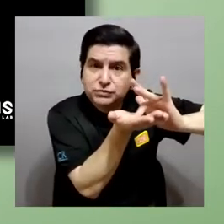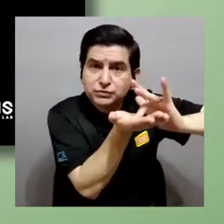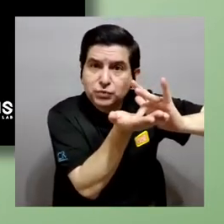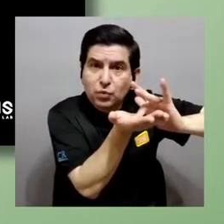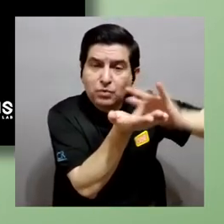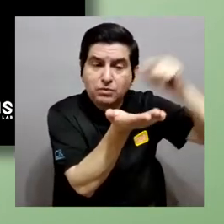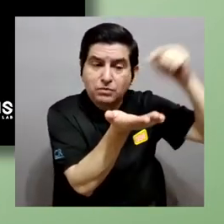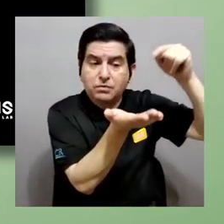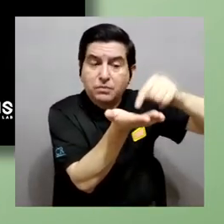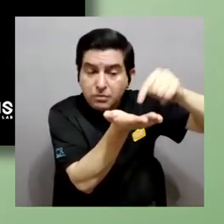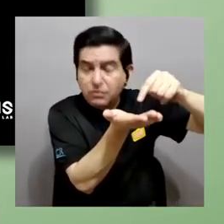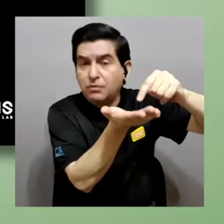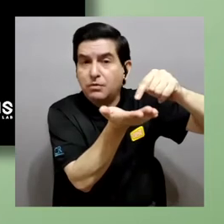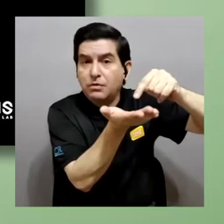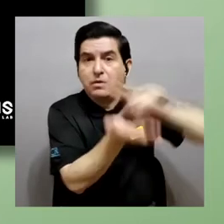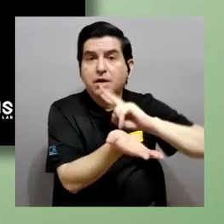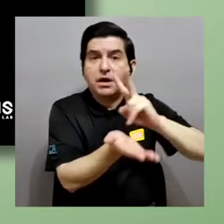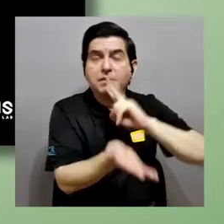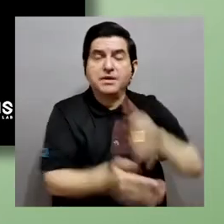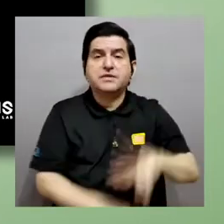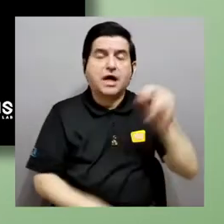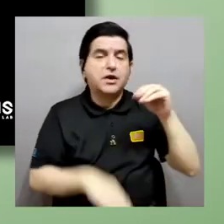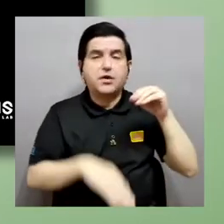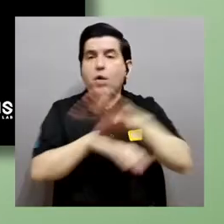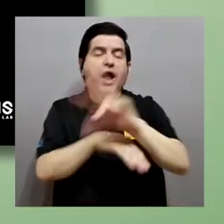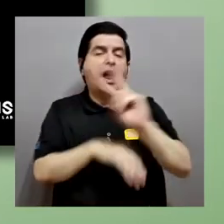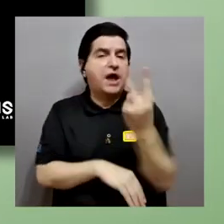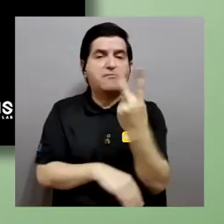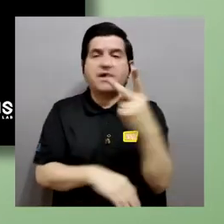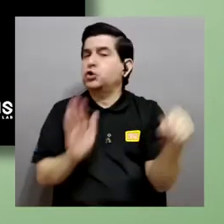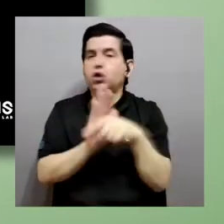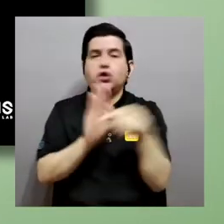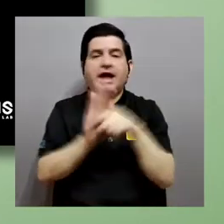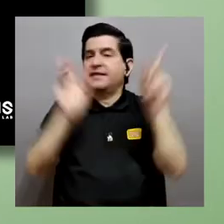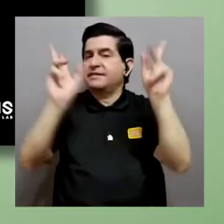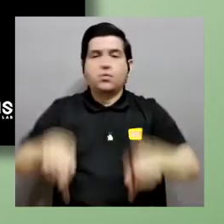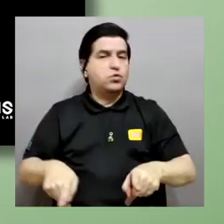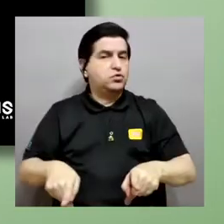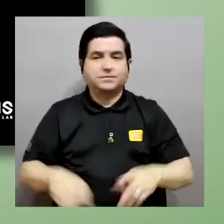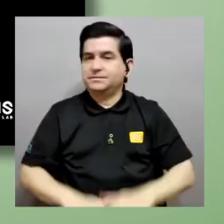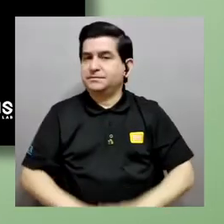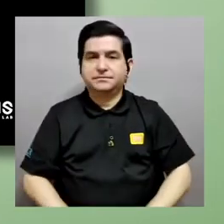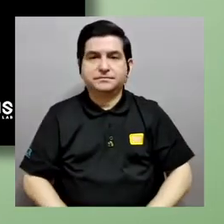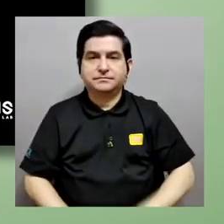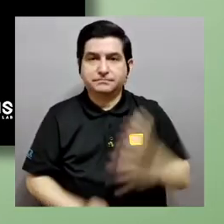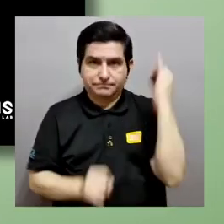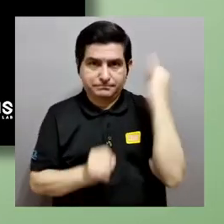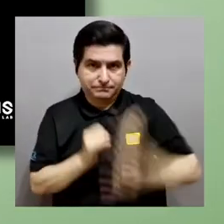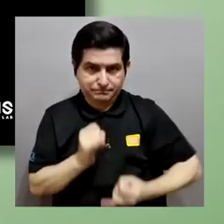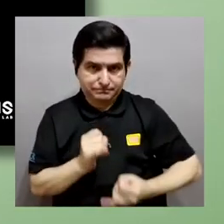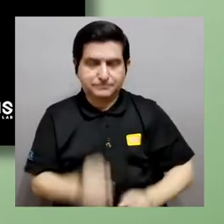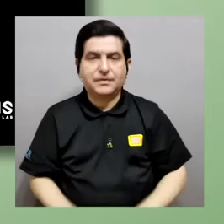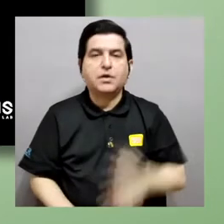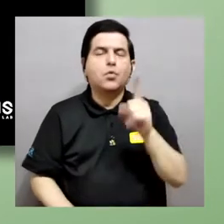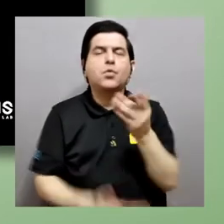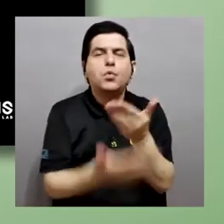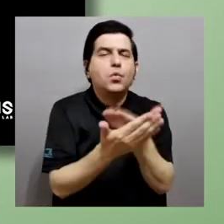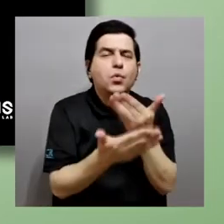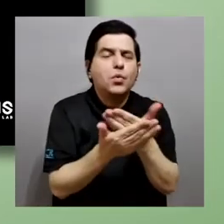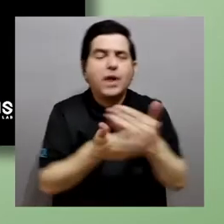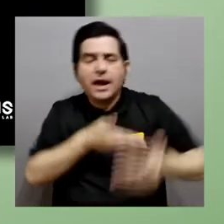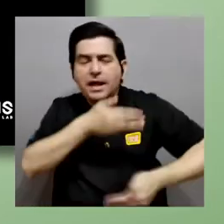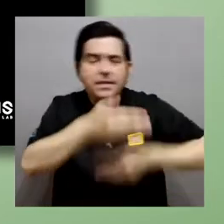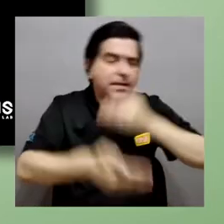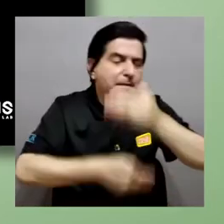medicamento realmente no vaya a tener efectos secundarios negativos en el paciente, ¿verdad? Y, finalmente, una simulación de dinámica molecular, ¿verdad? Que